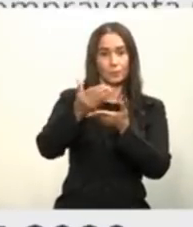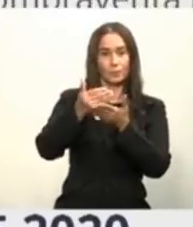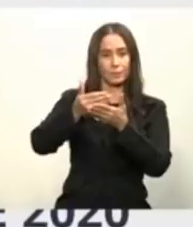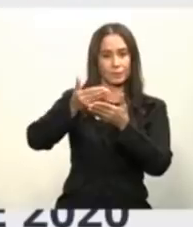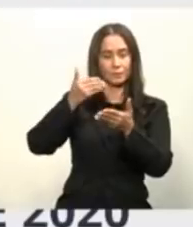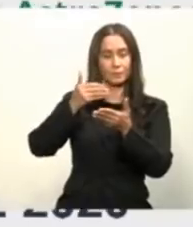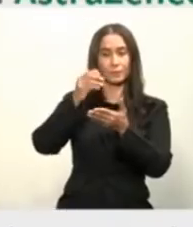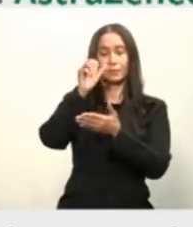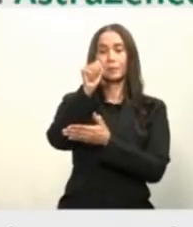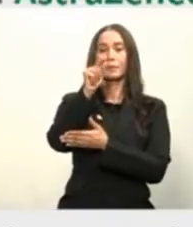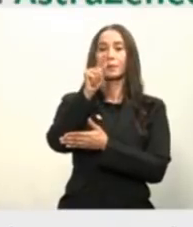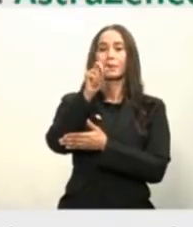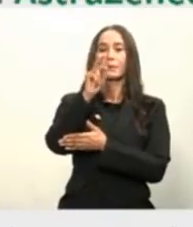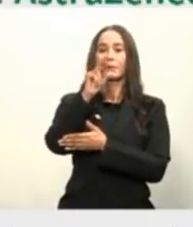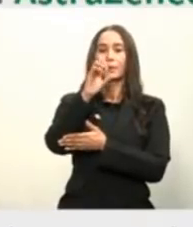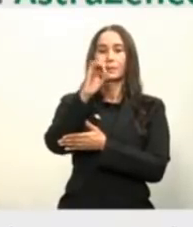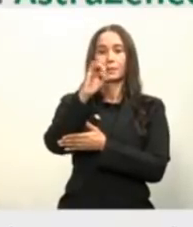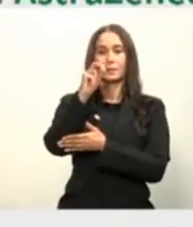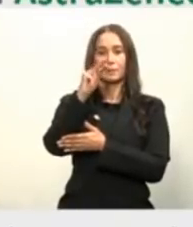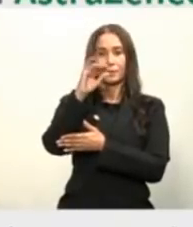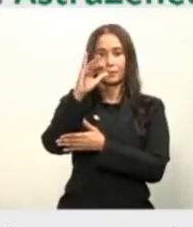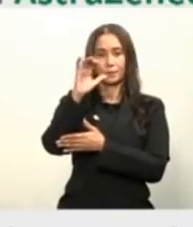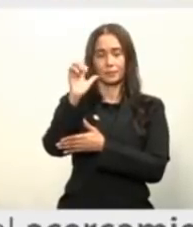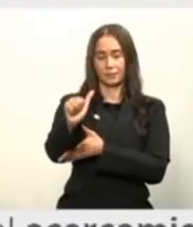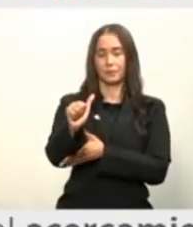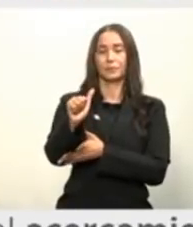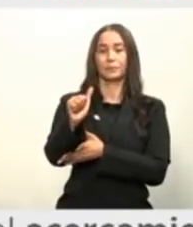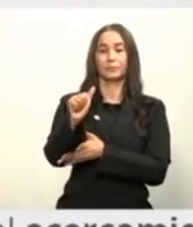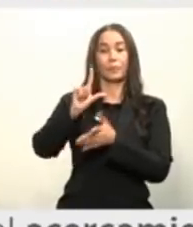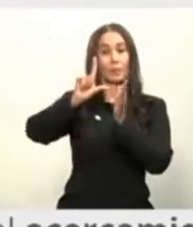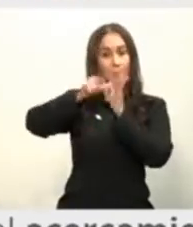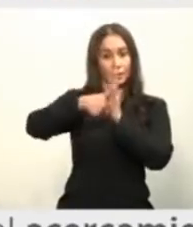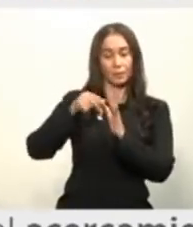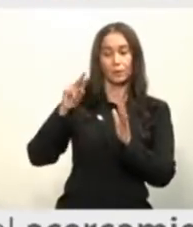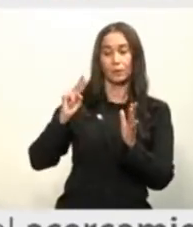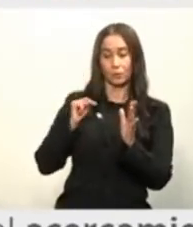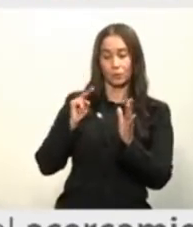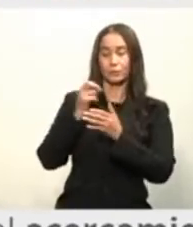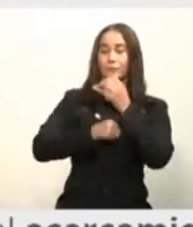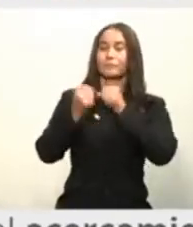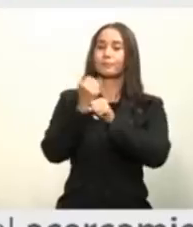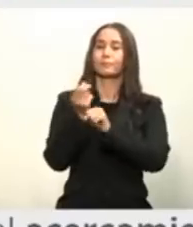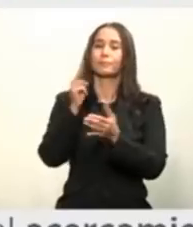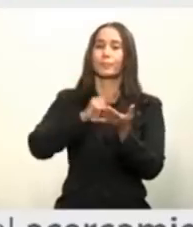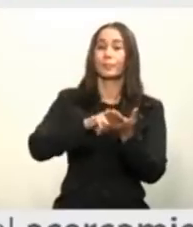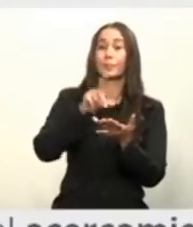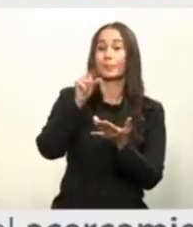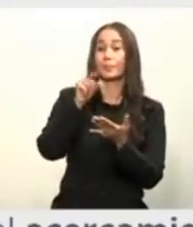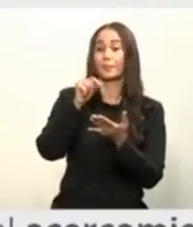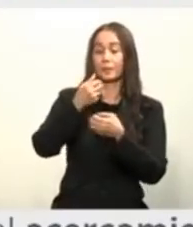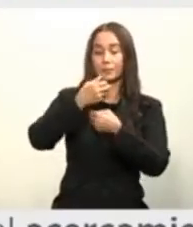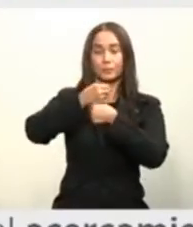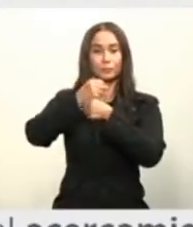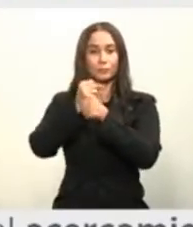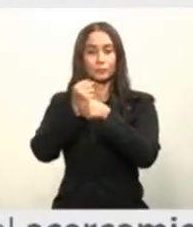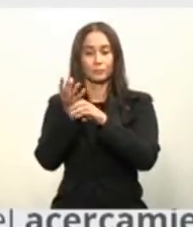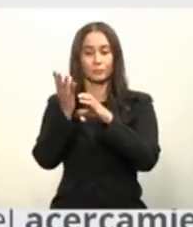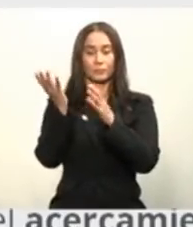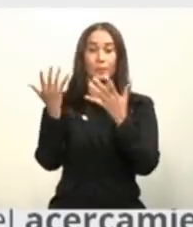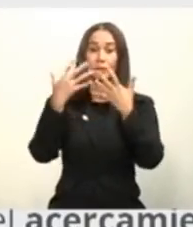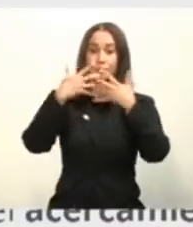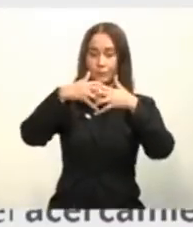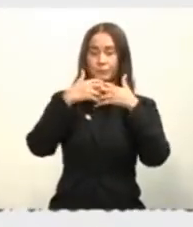AstraZeneca. En noviembre del 2020, también fue la creación e integración de la